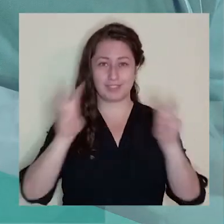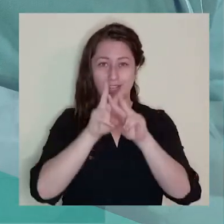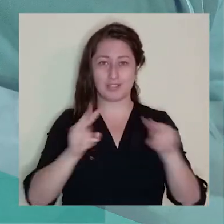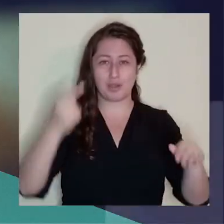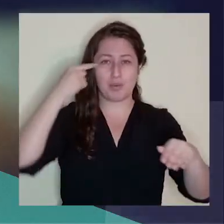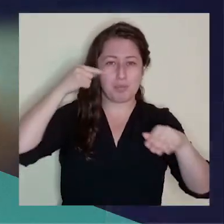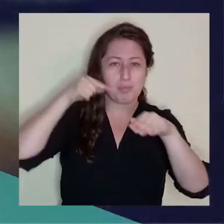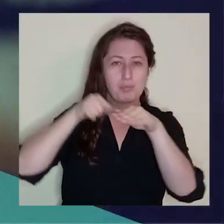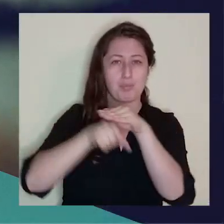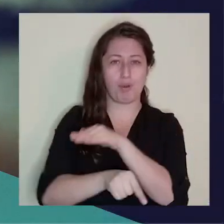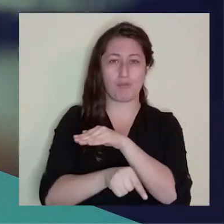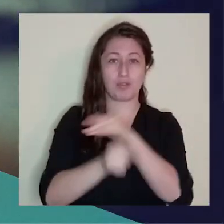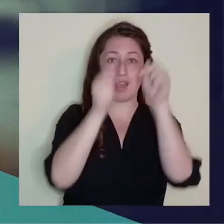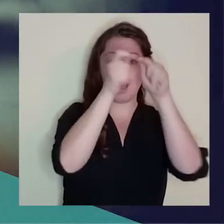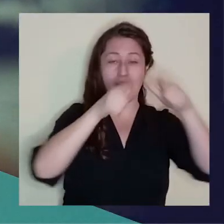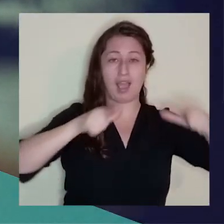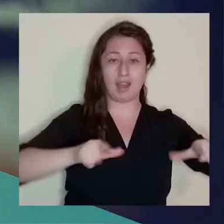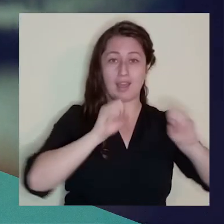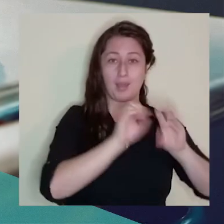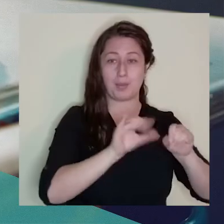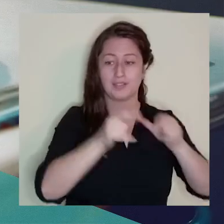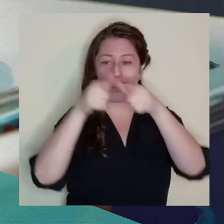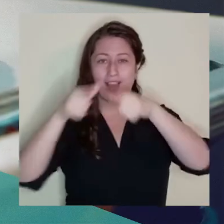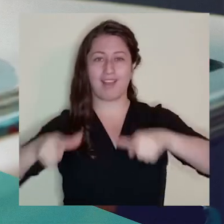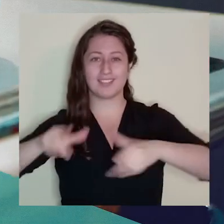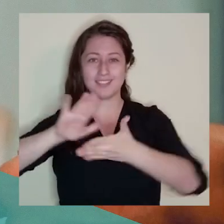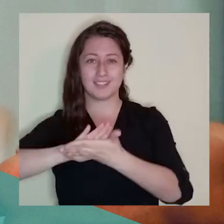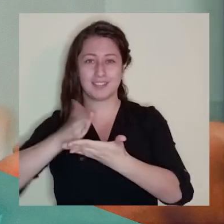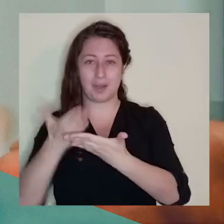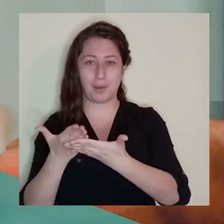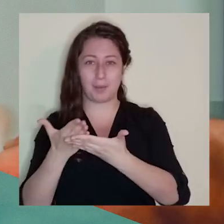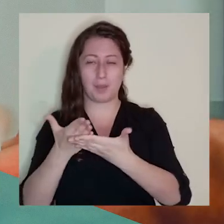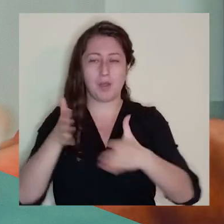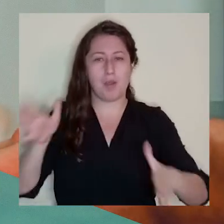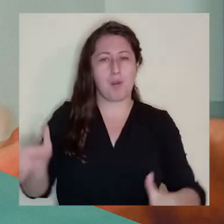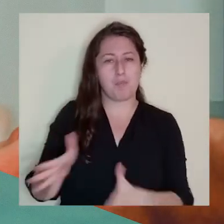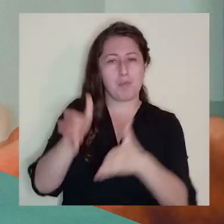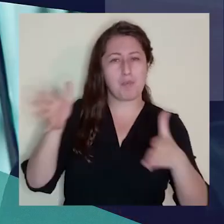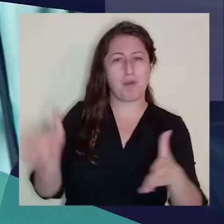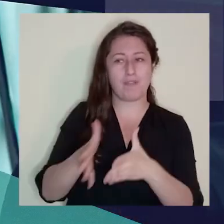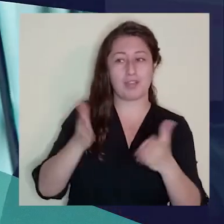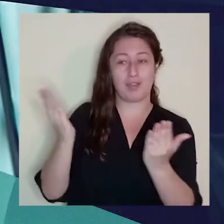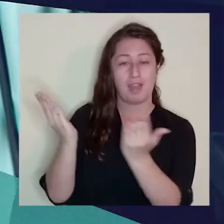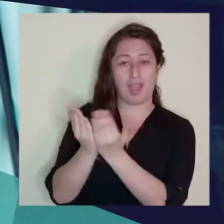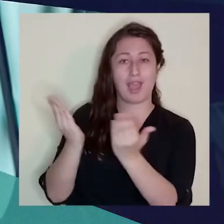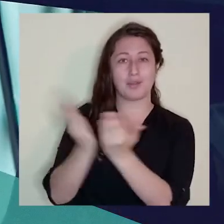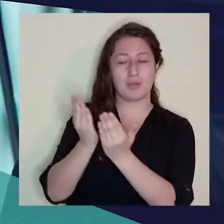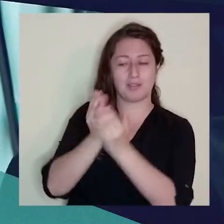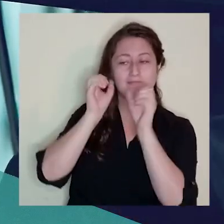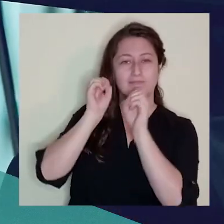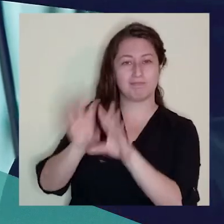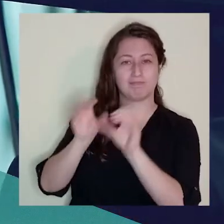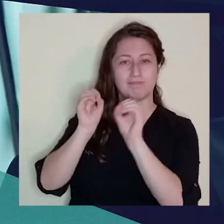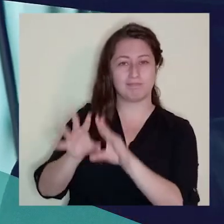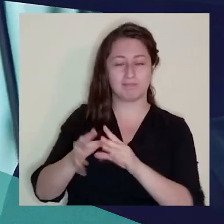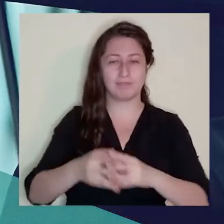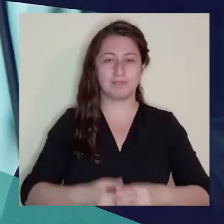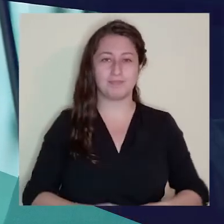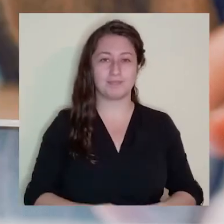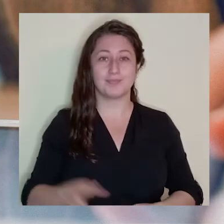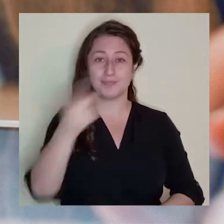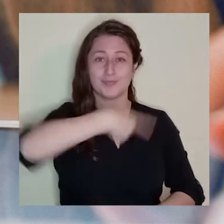investigación y la profundización en las áreas de educación y salud, promoviendo la generación y transferencia de